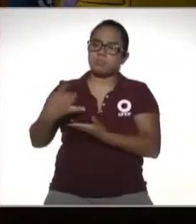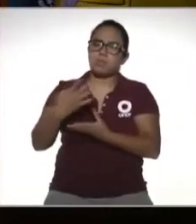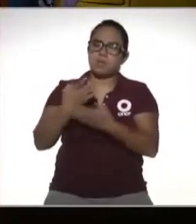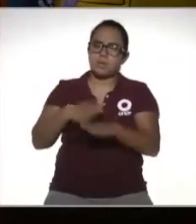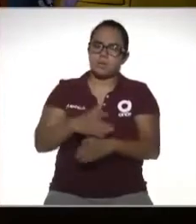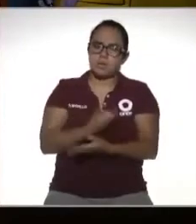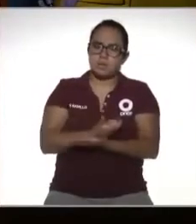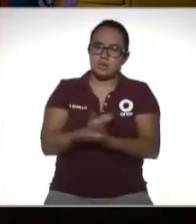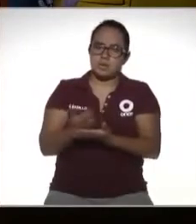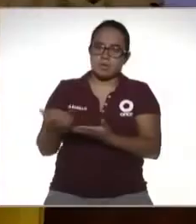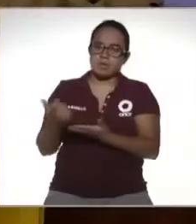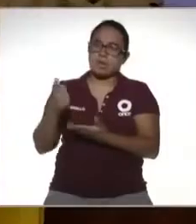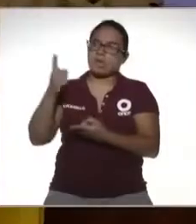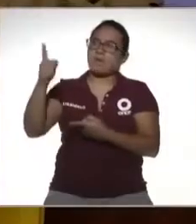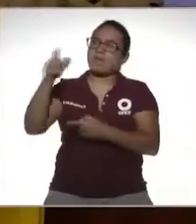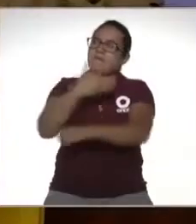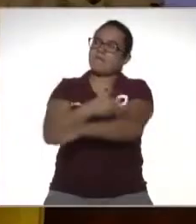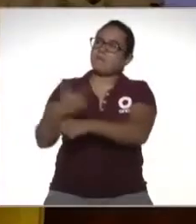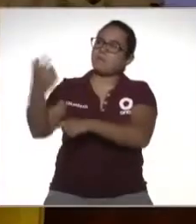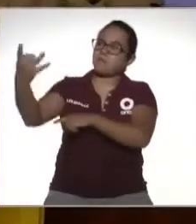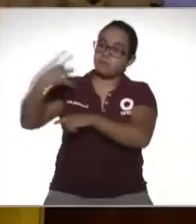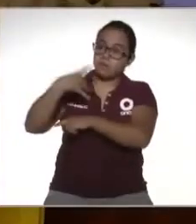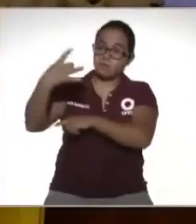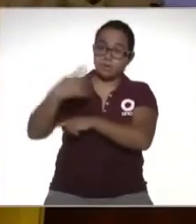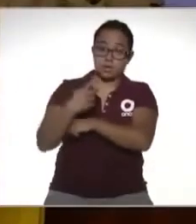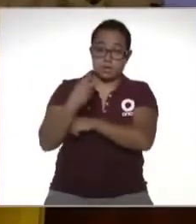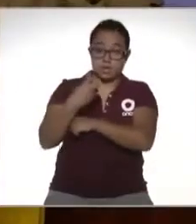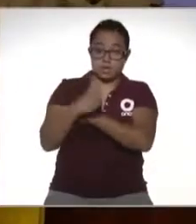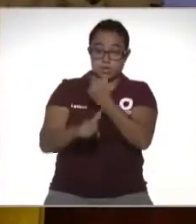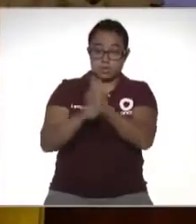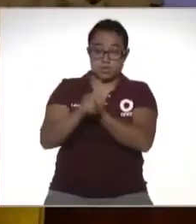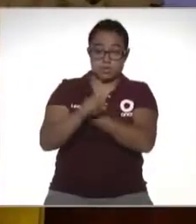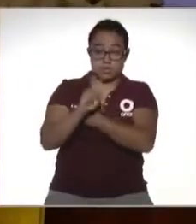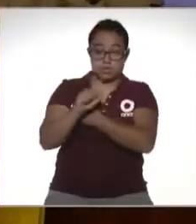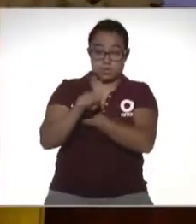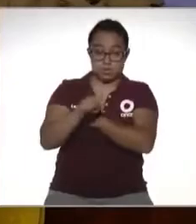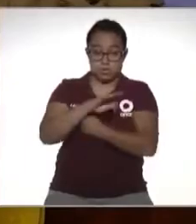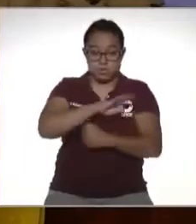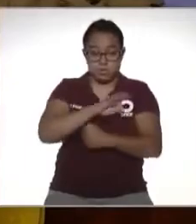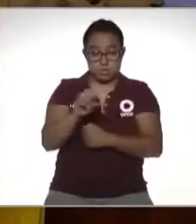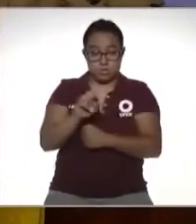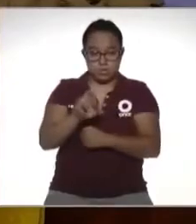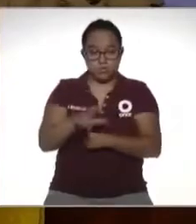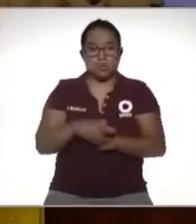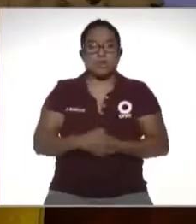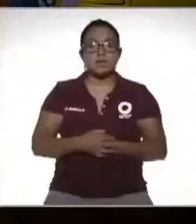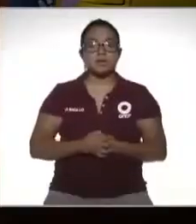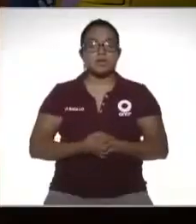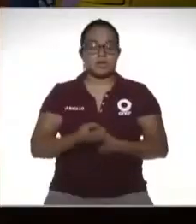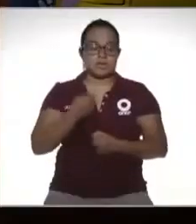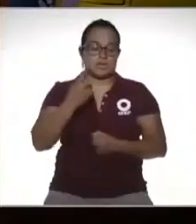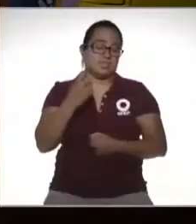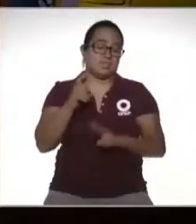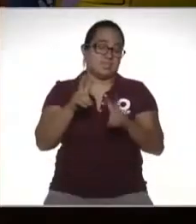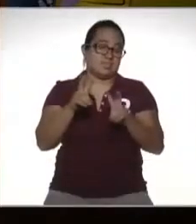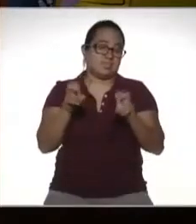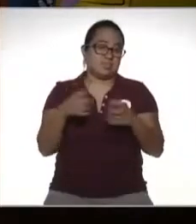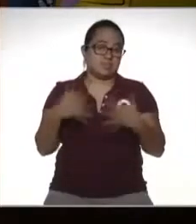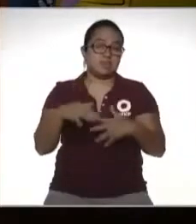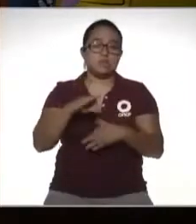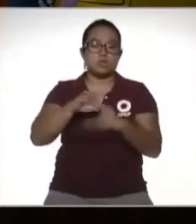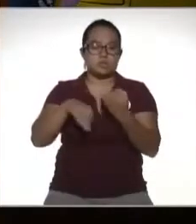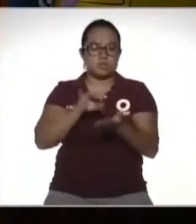cuenta de nómina remesas familiares tendría alguna situación ante el SAT es un gran tema todos los